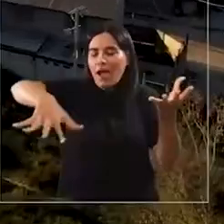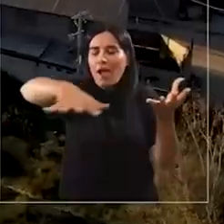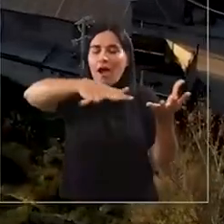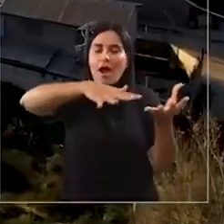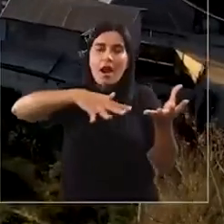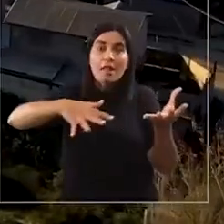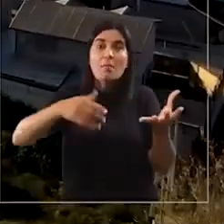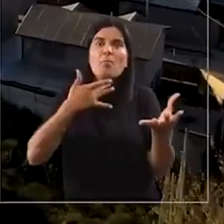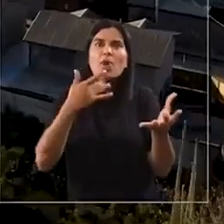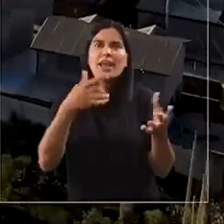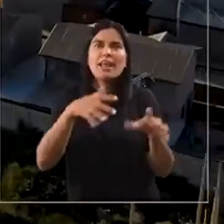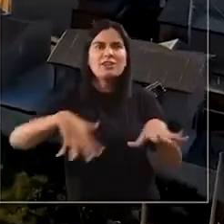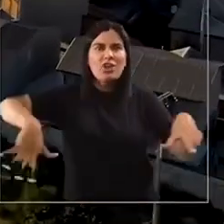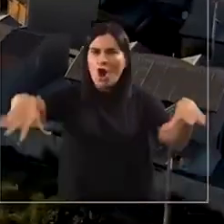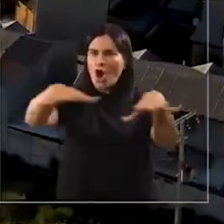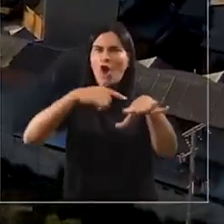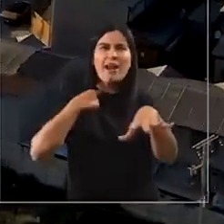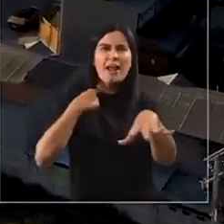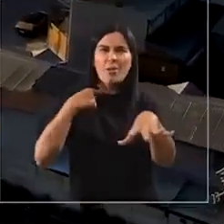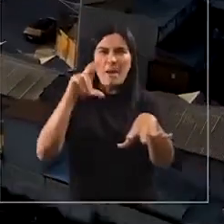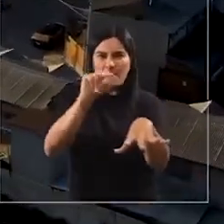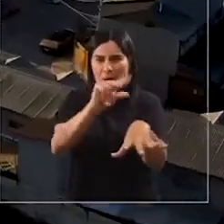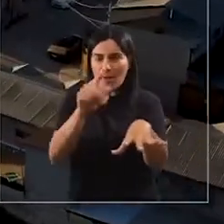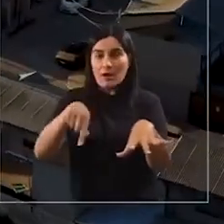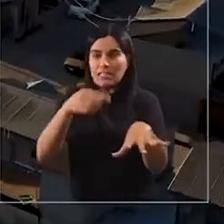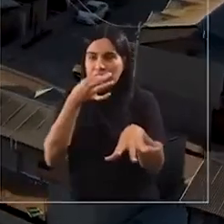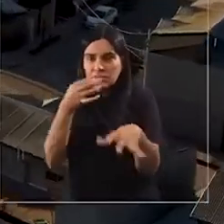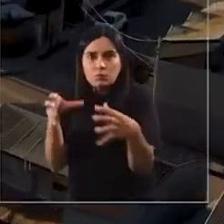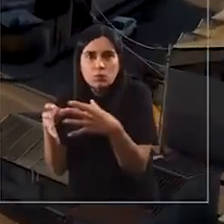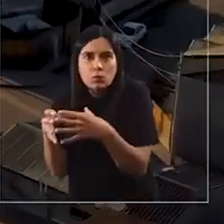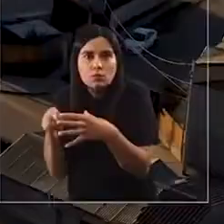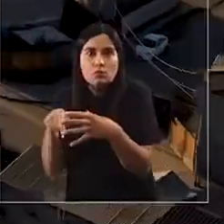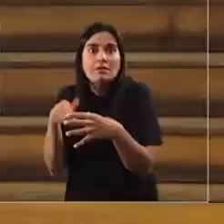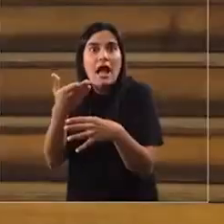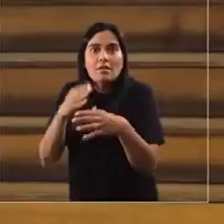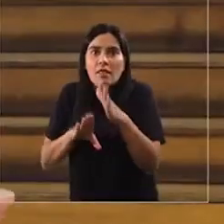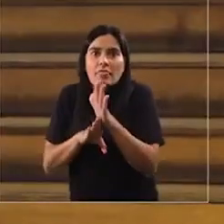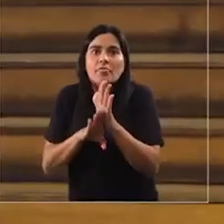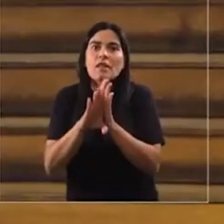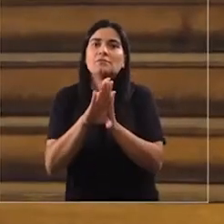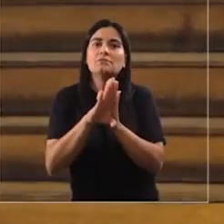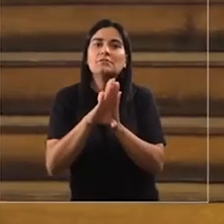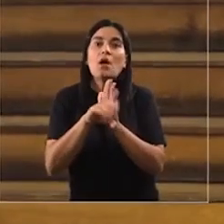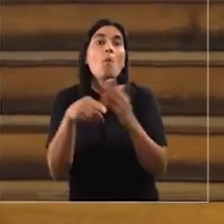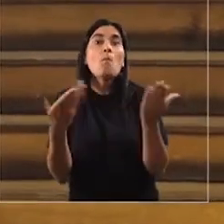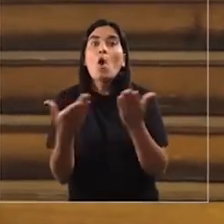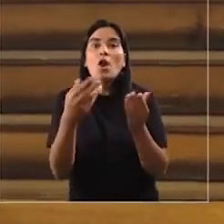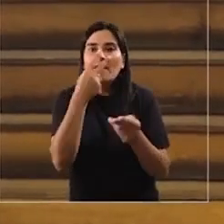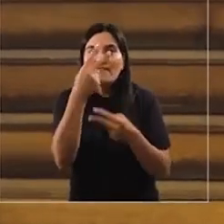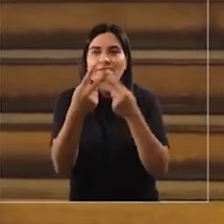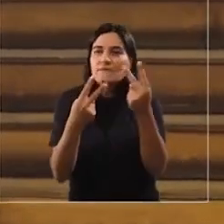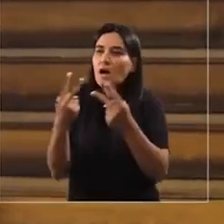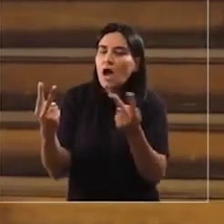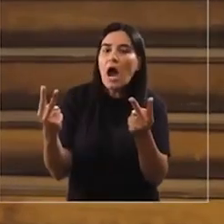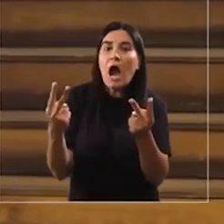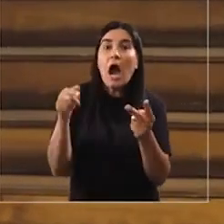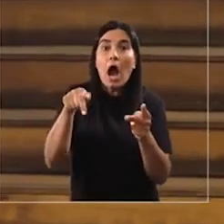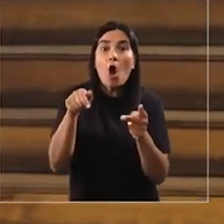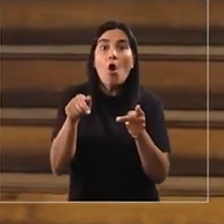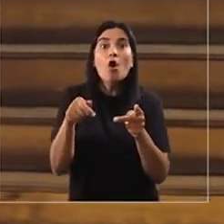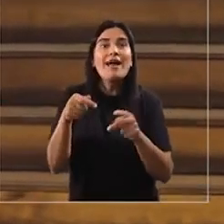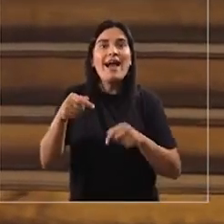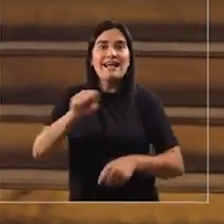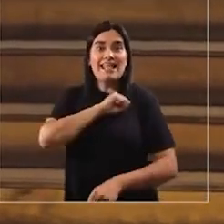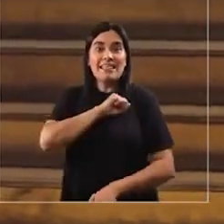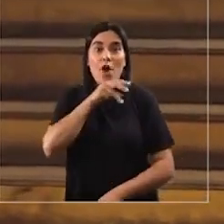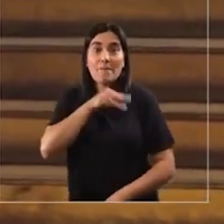una zona tan gris. El desarrollo y el boom que vivió la comuna se dio precisamente cuando se generan instrumentos para regular lo que era la región